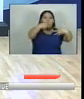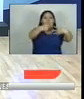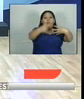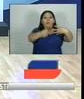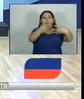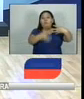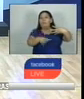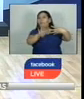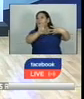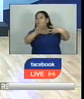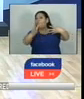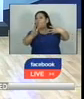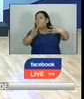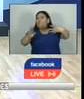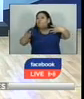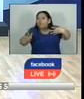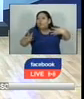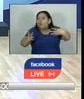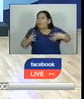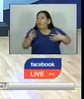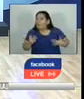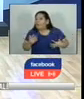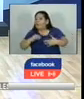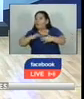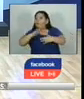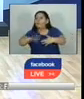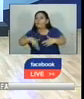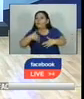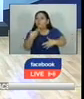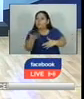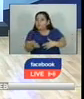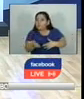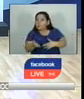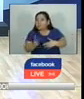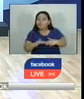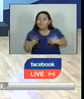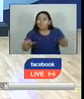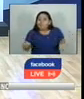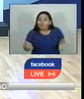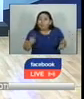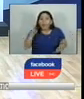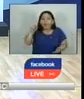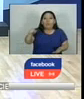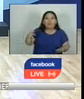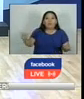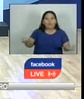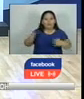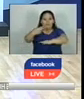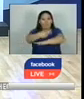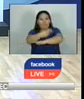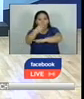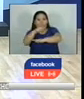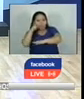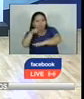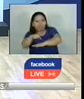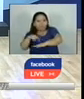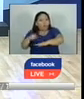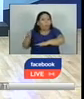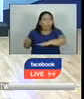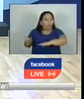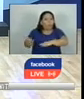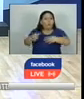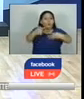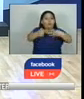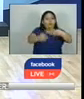título 42. ¿Qué se puede esperar para las próximas horas y qué podría ocurrir en la entrada en vigencia del título